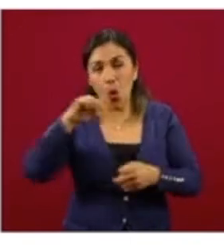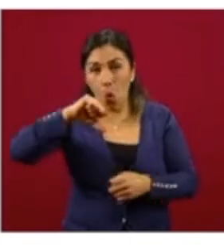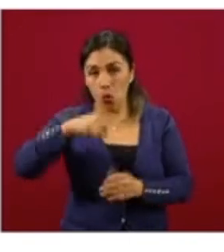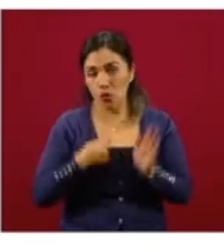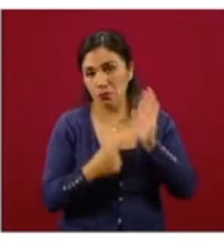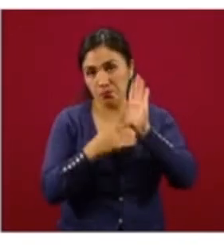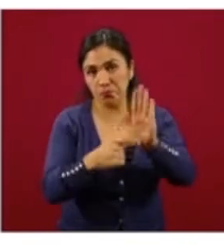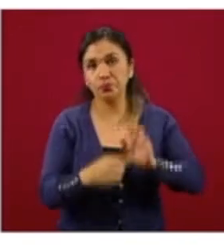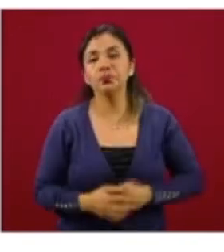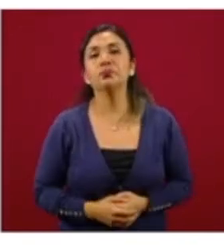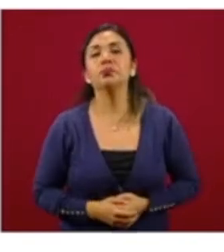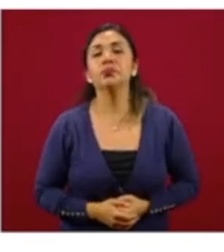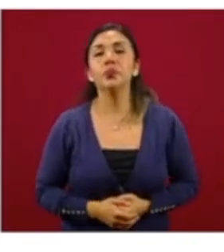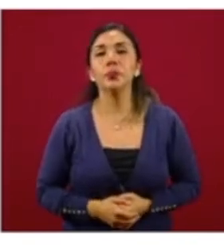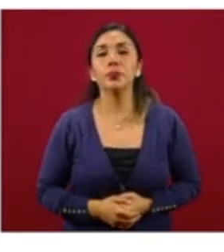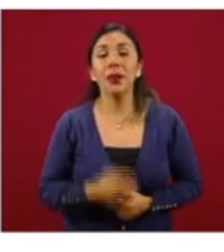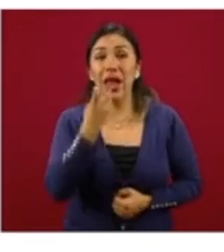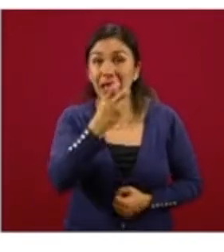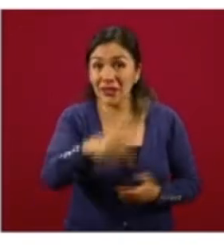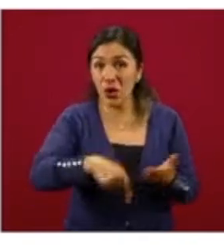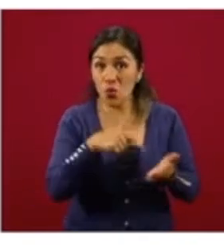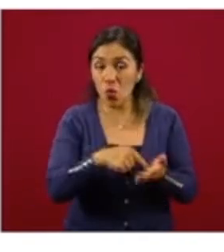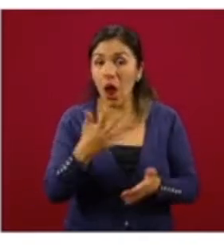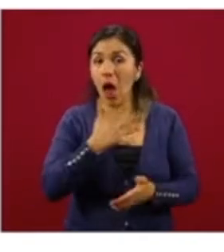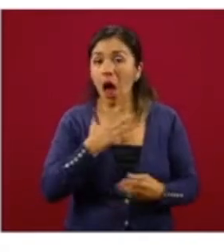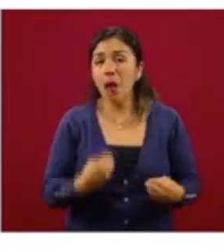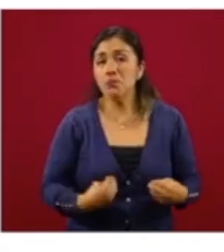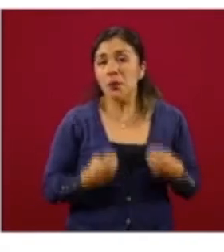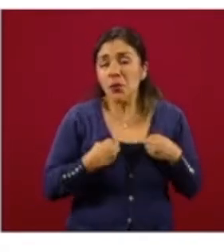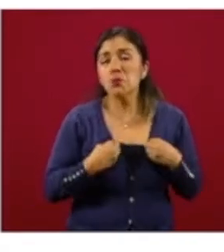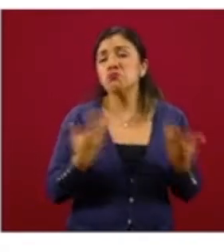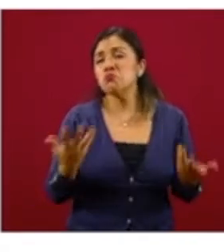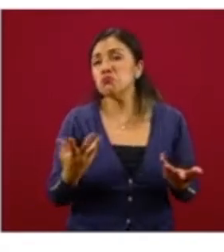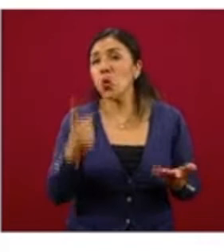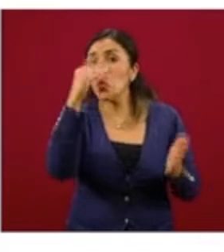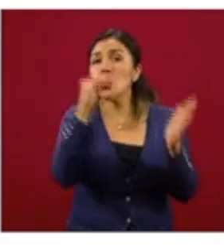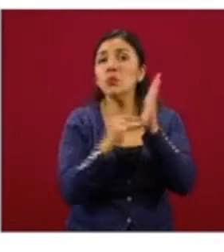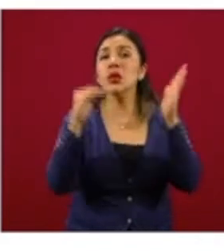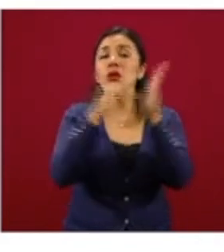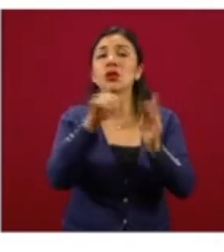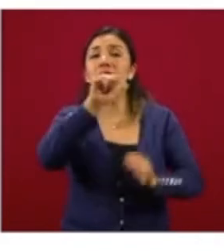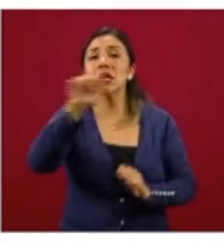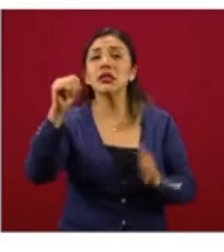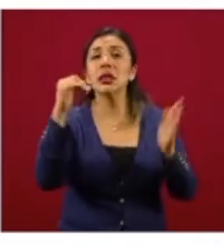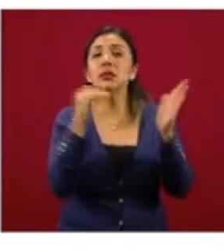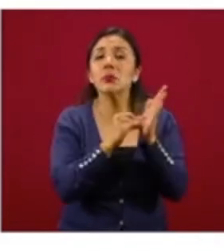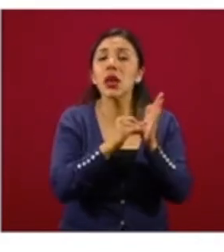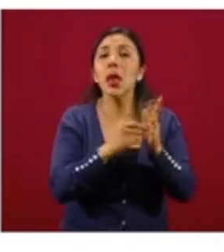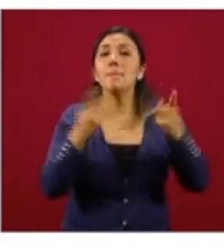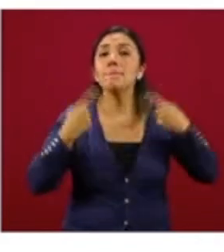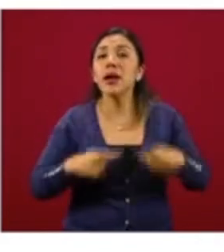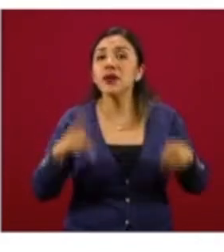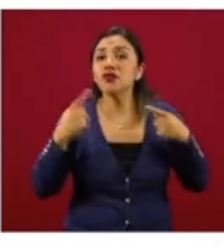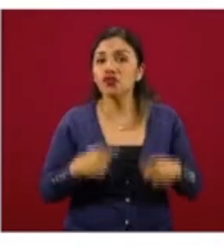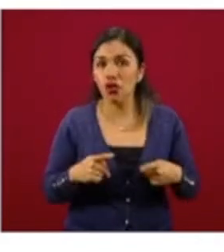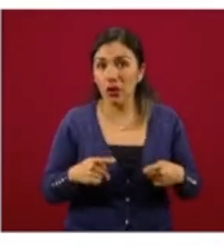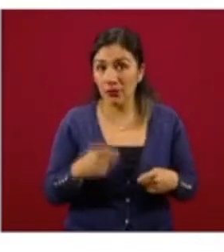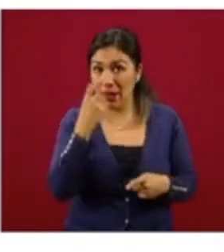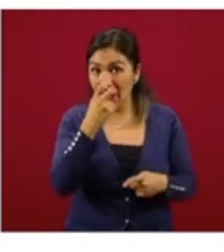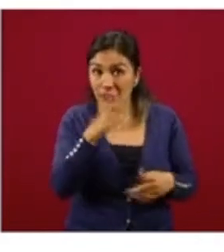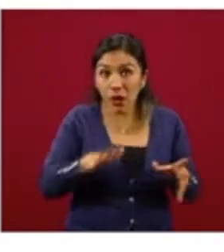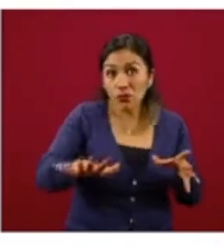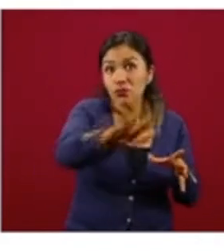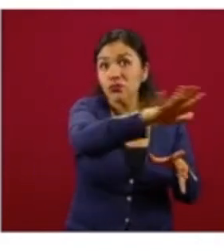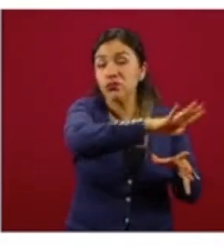de hoy presentamos. En esa área habitan un millón seiscientos mil habitantes. Esa es la